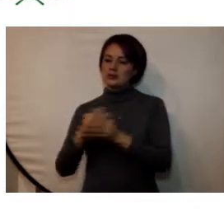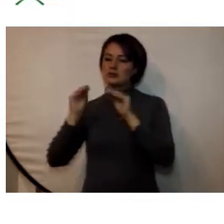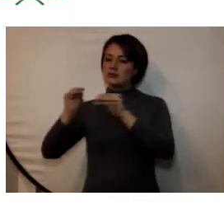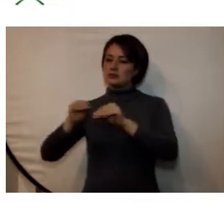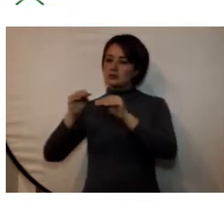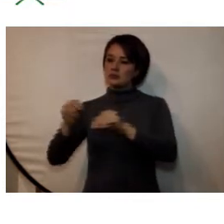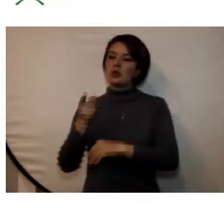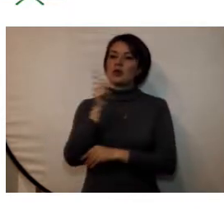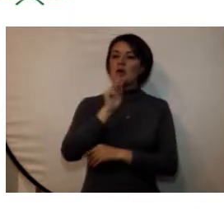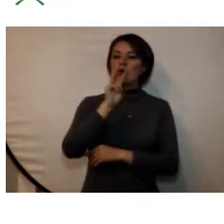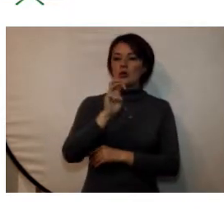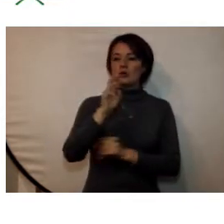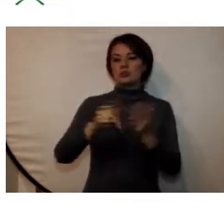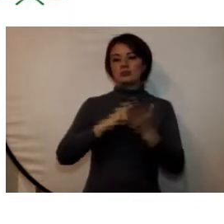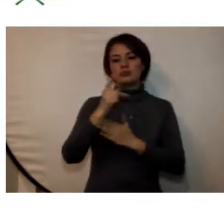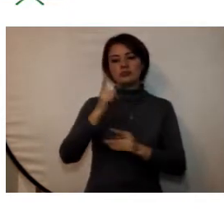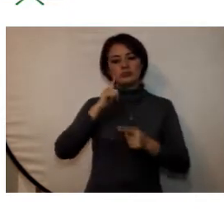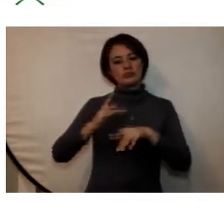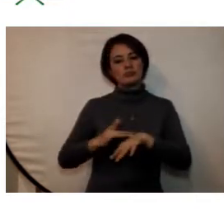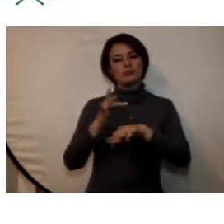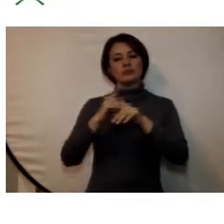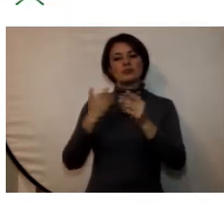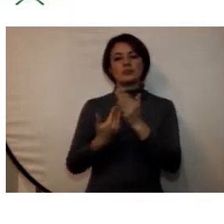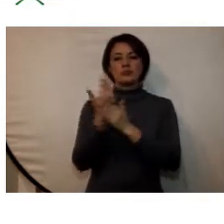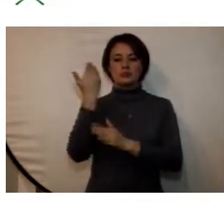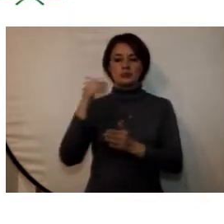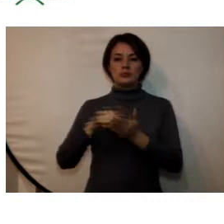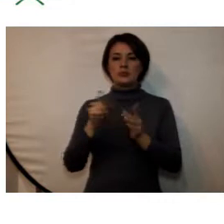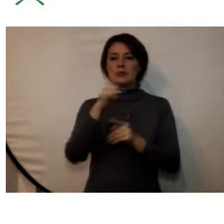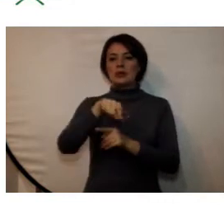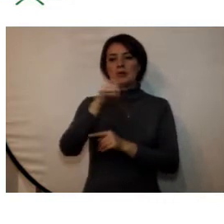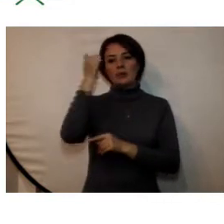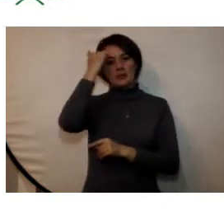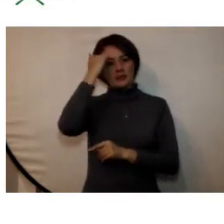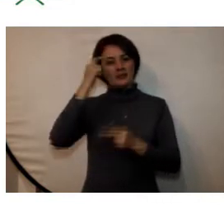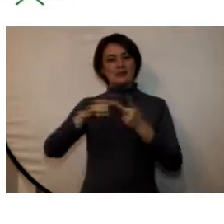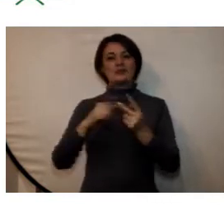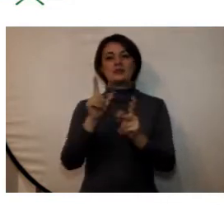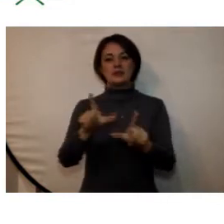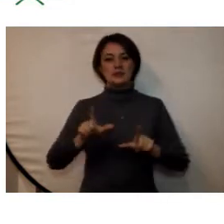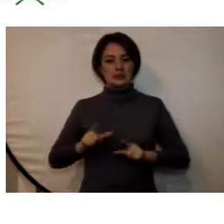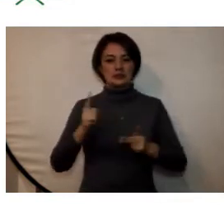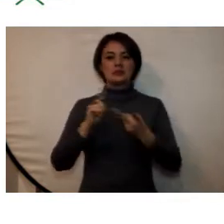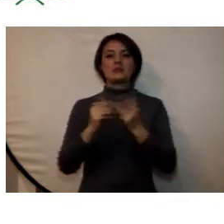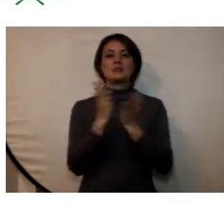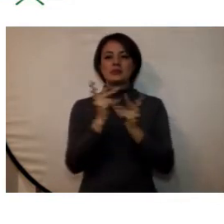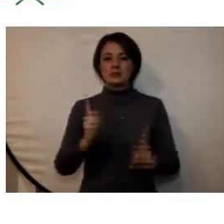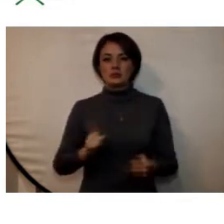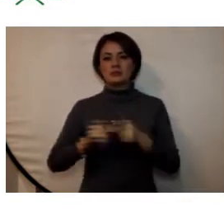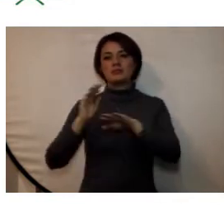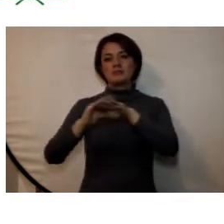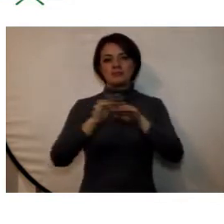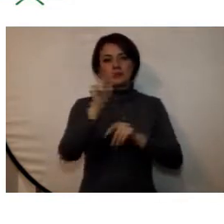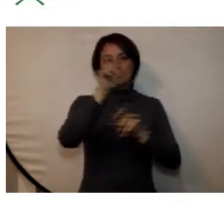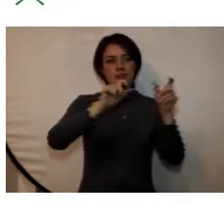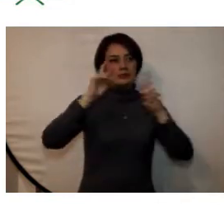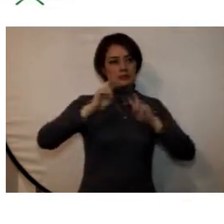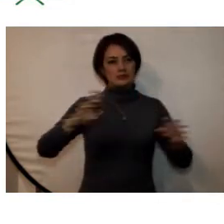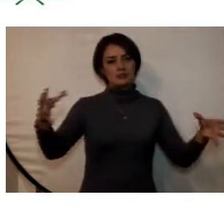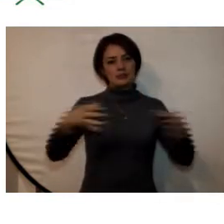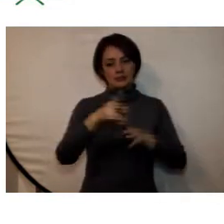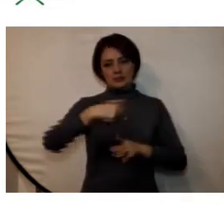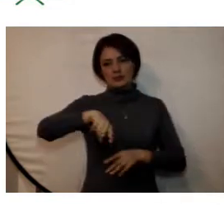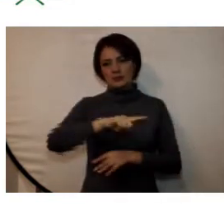proyectos de innovación y emprendimiento con la participación de investigadores estudiantes egresados investigadores invitados innovadores y emprendedores